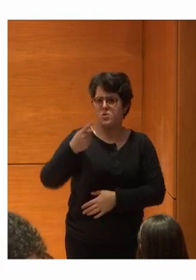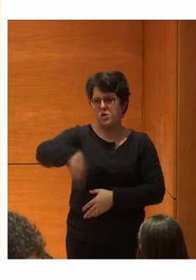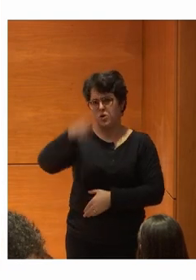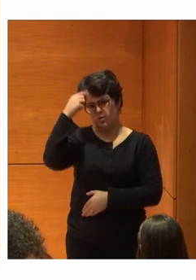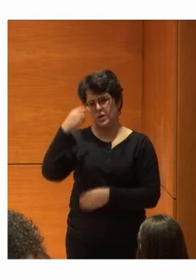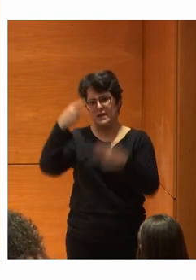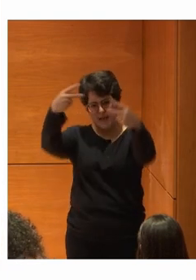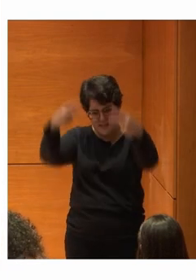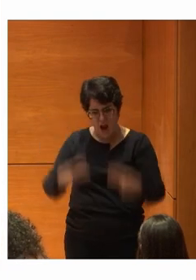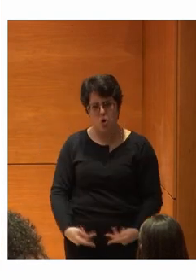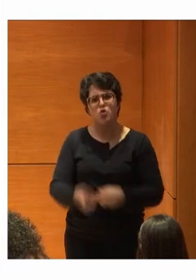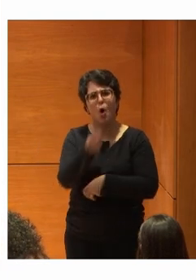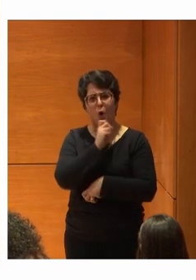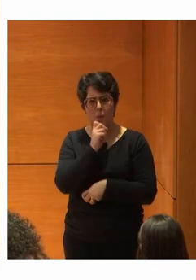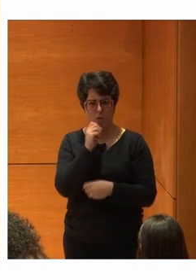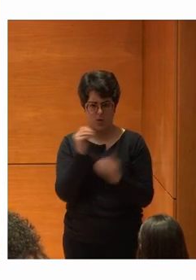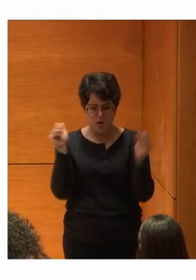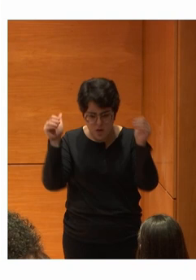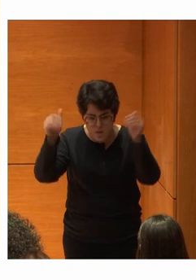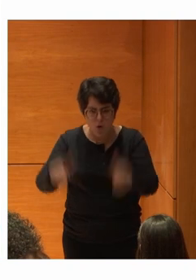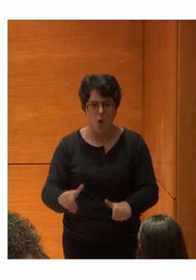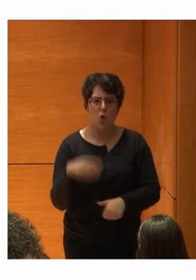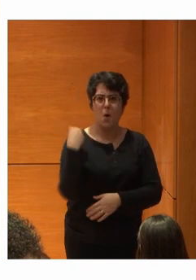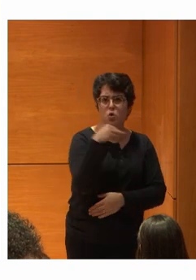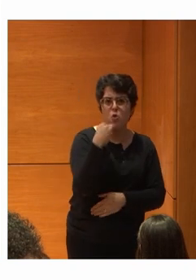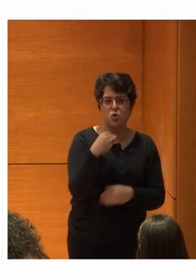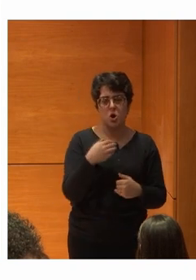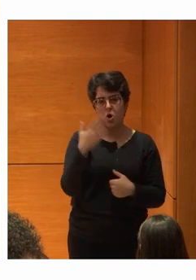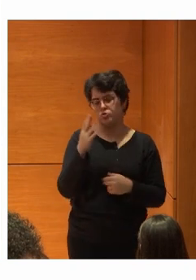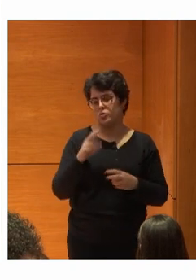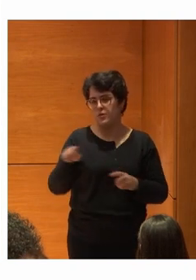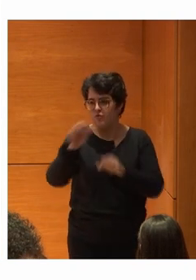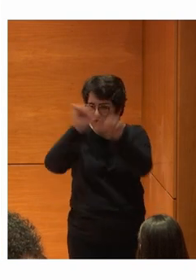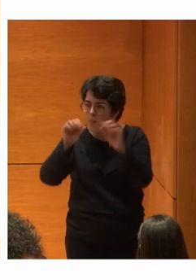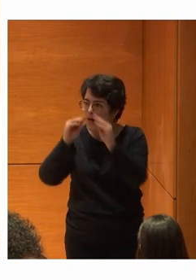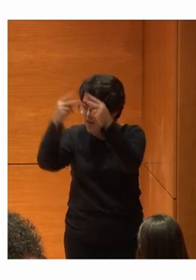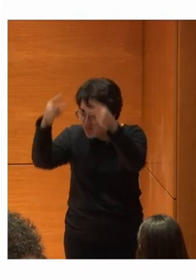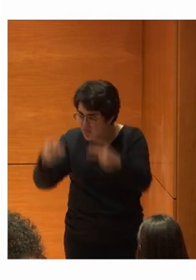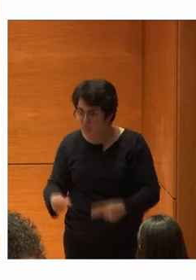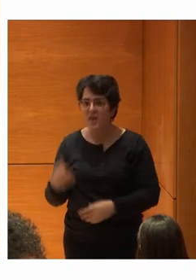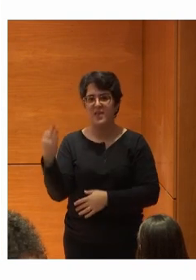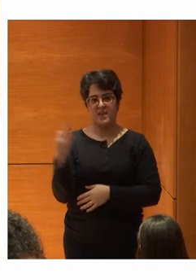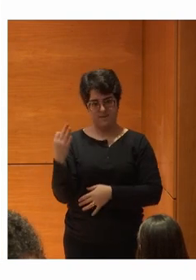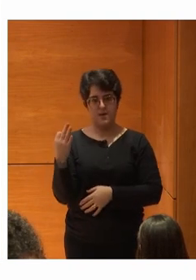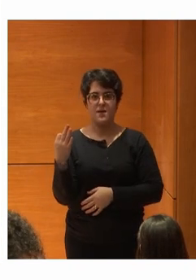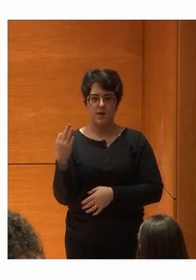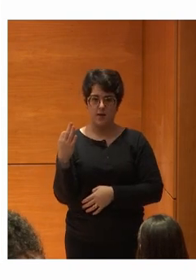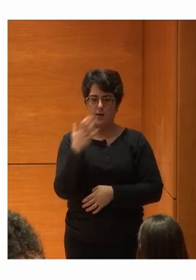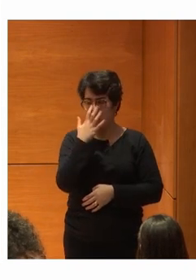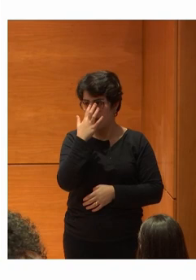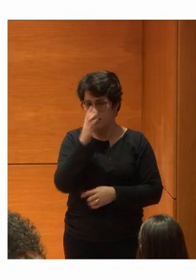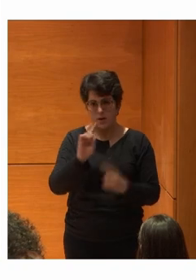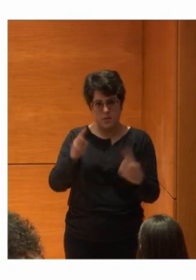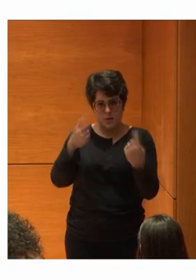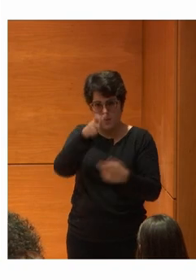desarrollar Y lo hicimos Y Digamos Con los juniors Diciendo Así tenéis que desarrollar Para que Primero